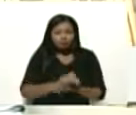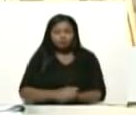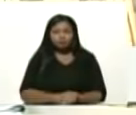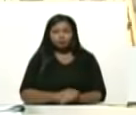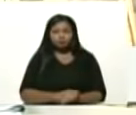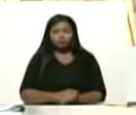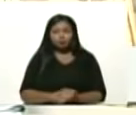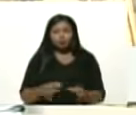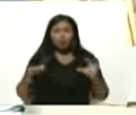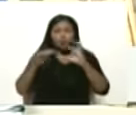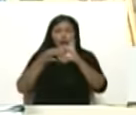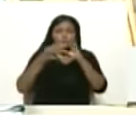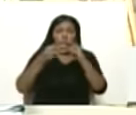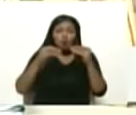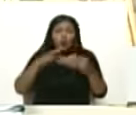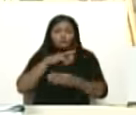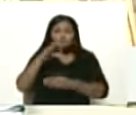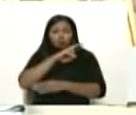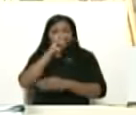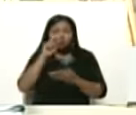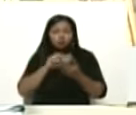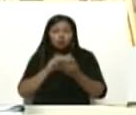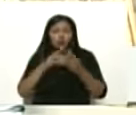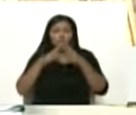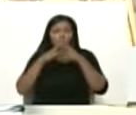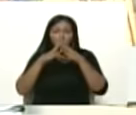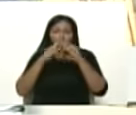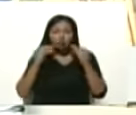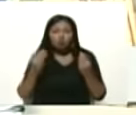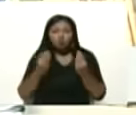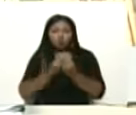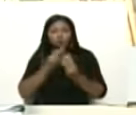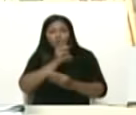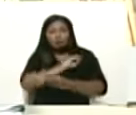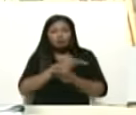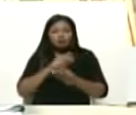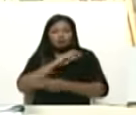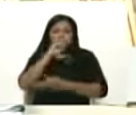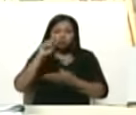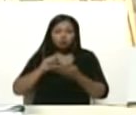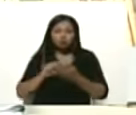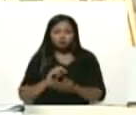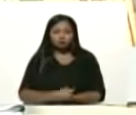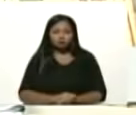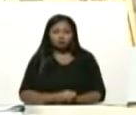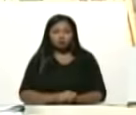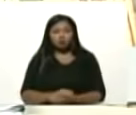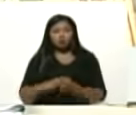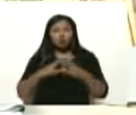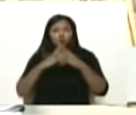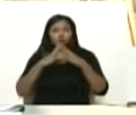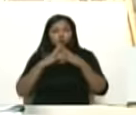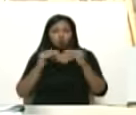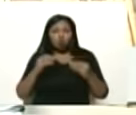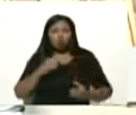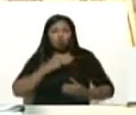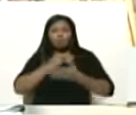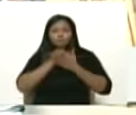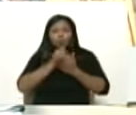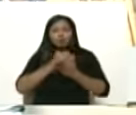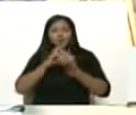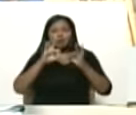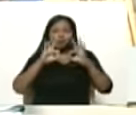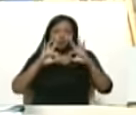unamos todo el espíritu nacional en un todo toda la fuerza nacional en un todo todo el amor de la